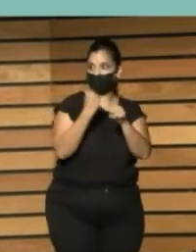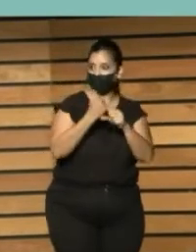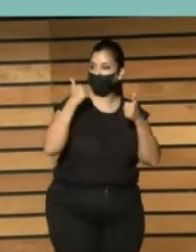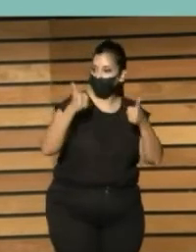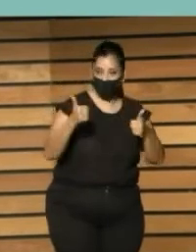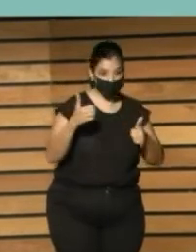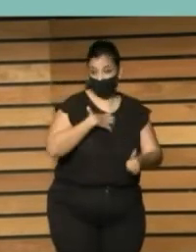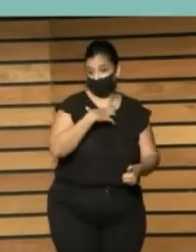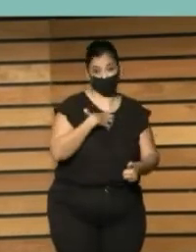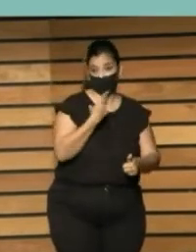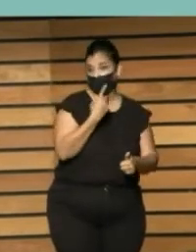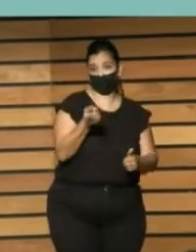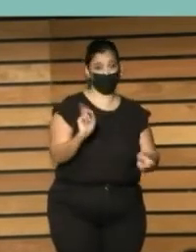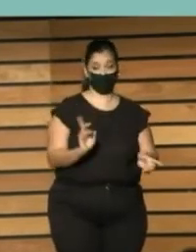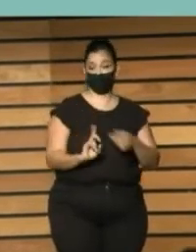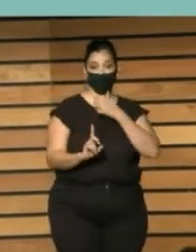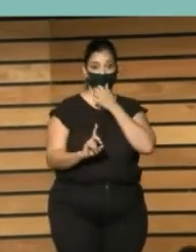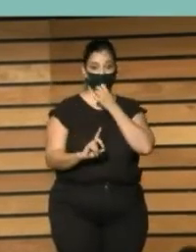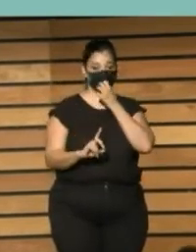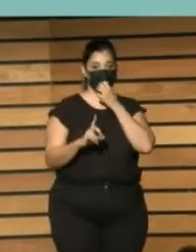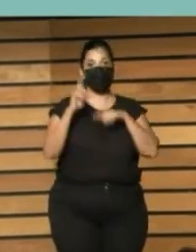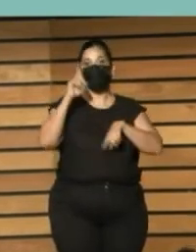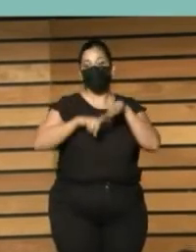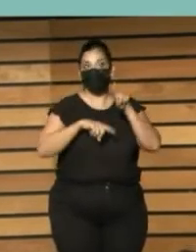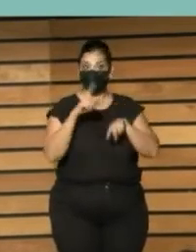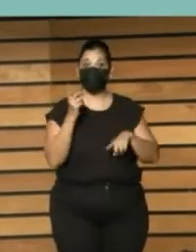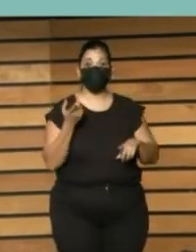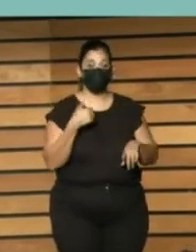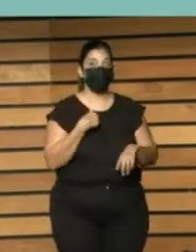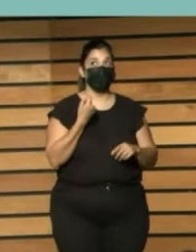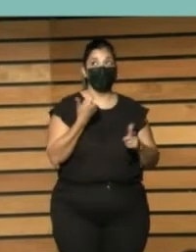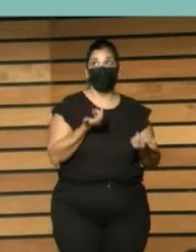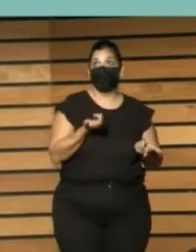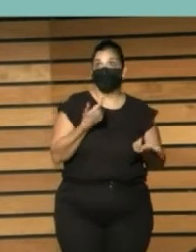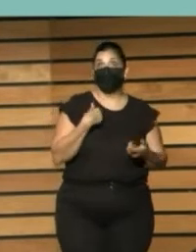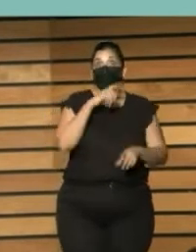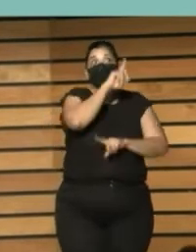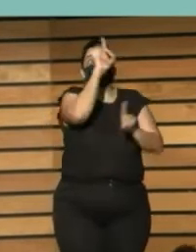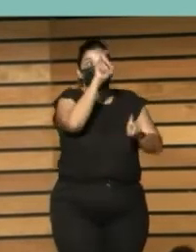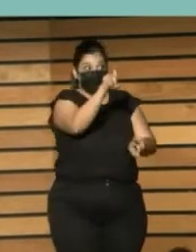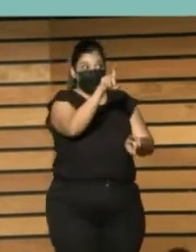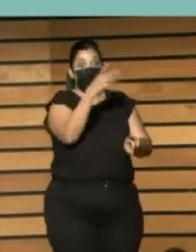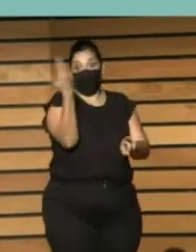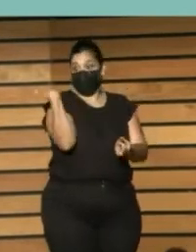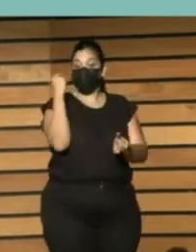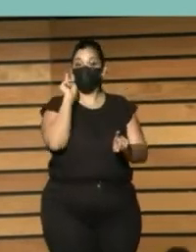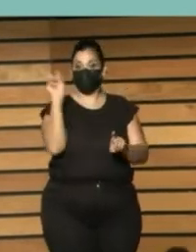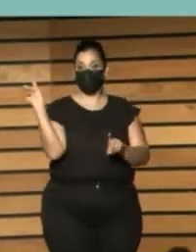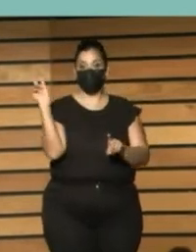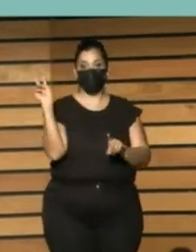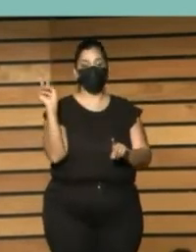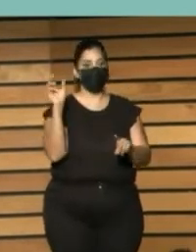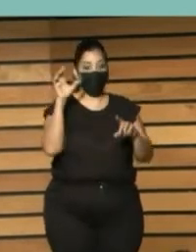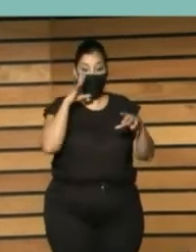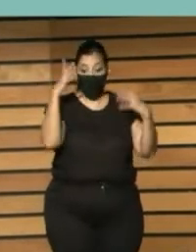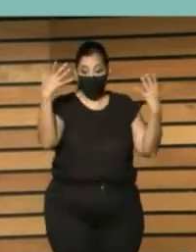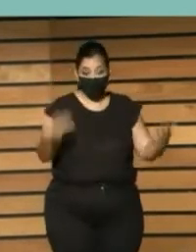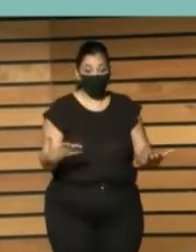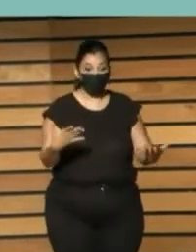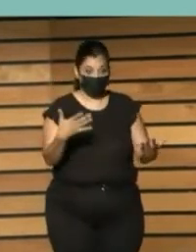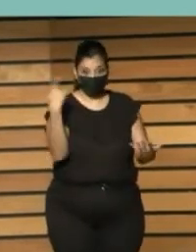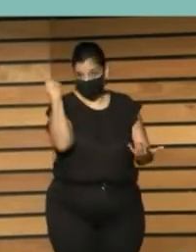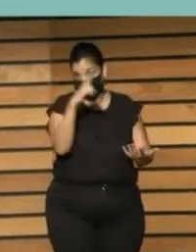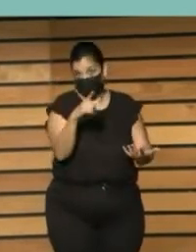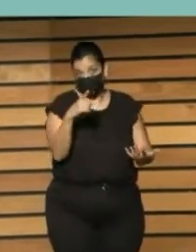también, ahí viene otra vez el interrogante de la diapositiva anterior. Lo estamos haciendo, estamos haciendo, está